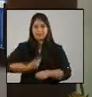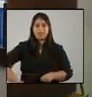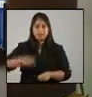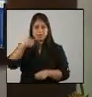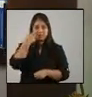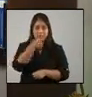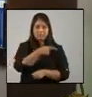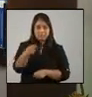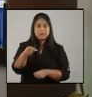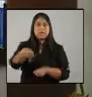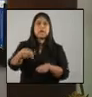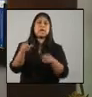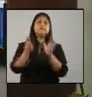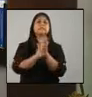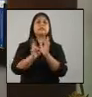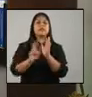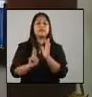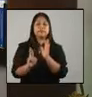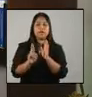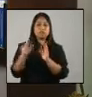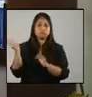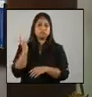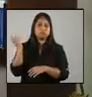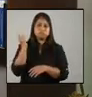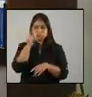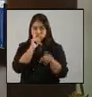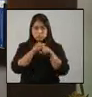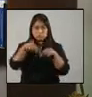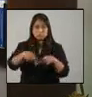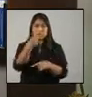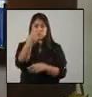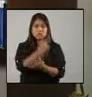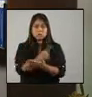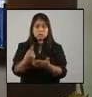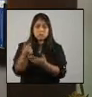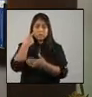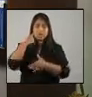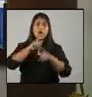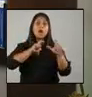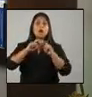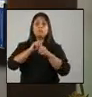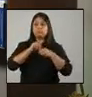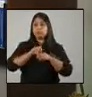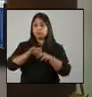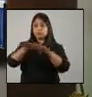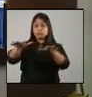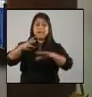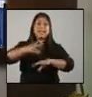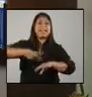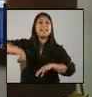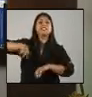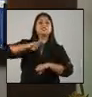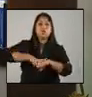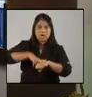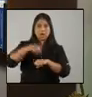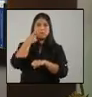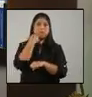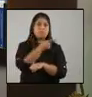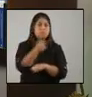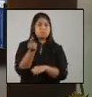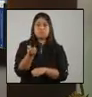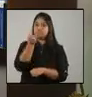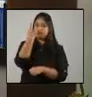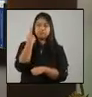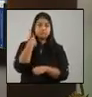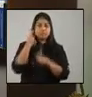de alertas, el cual durante las próximas dos semanas será comunicado a nivel nacional, para que todos comprendamos la importancia de